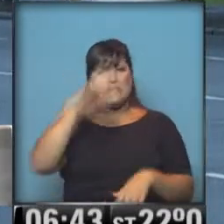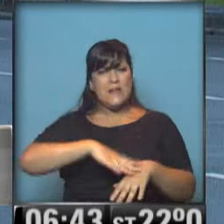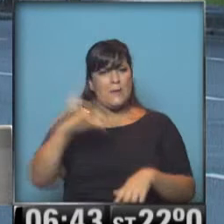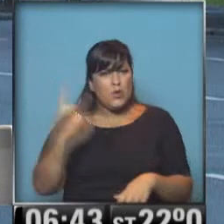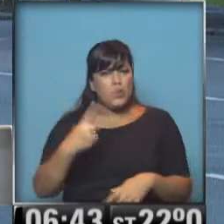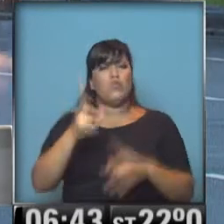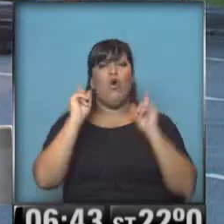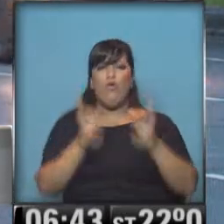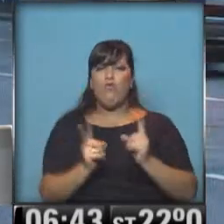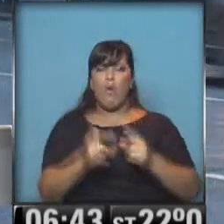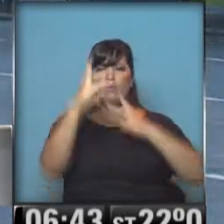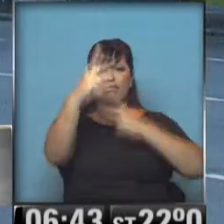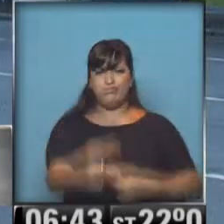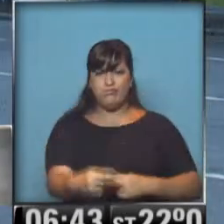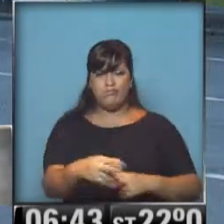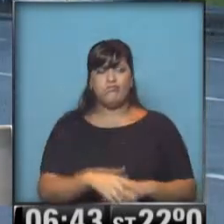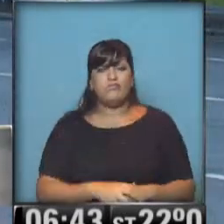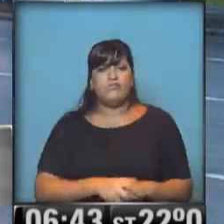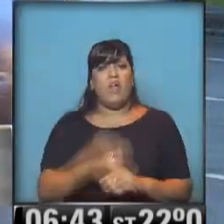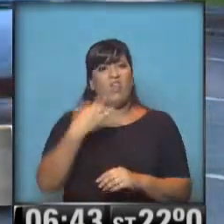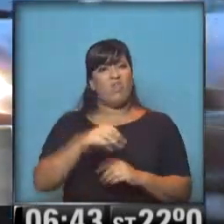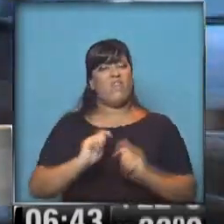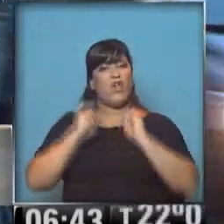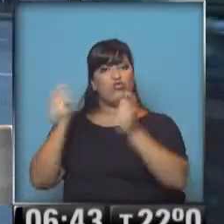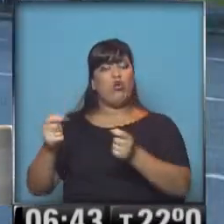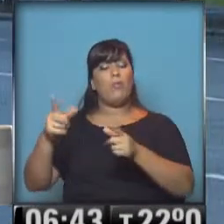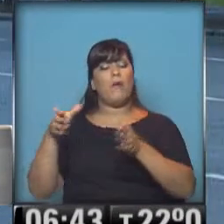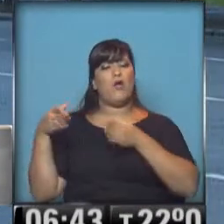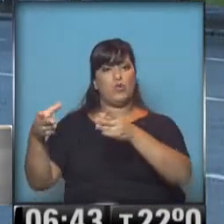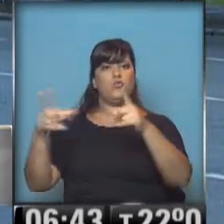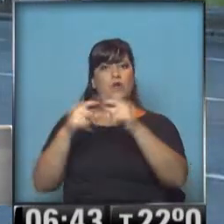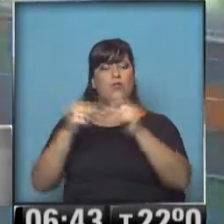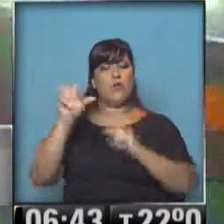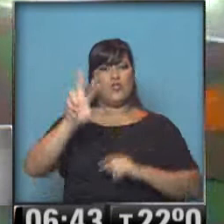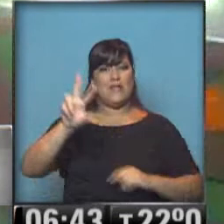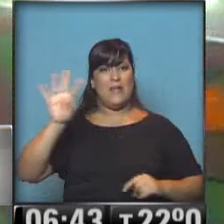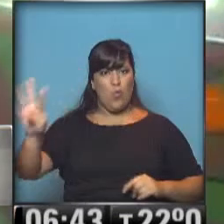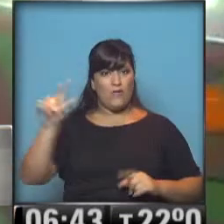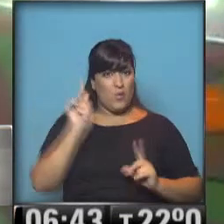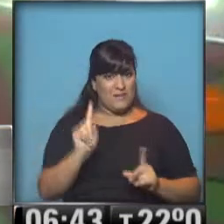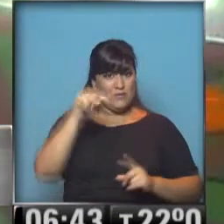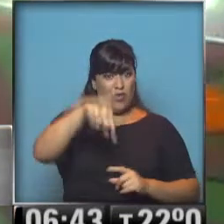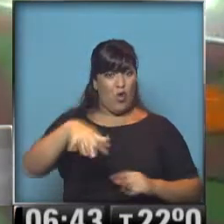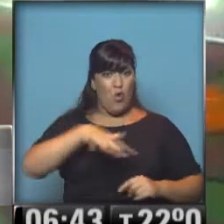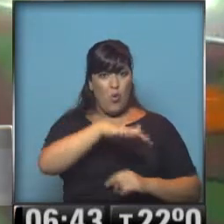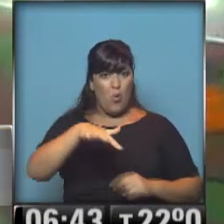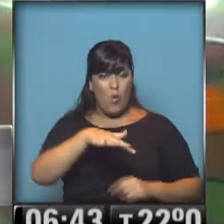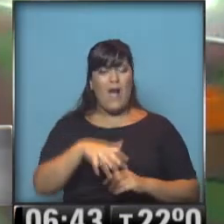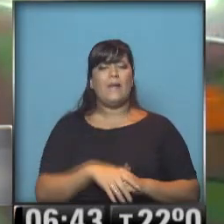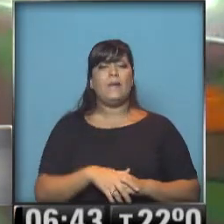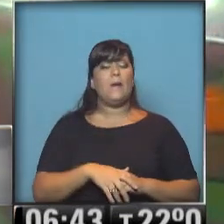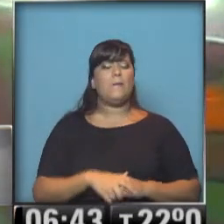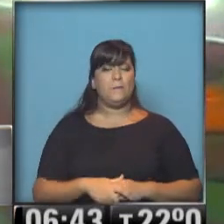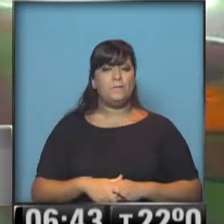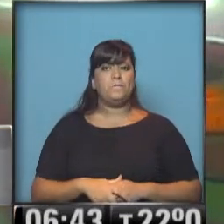va a permanecer cortada. La alternativa sigue siendo la ruta nacional 34. En ese punto que hacíamos mención, Vialidad Nacional nos